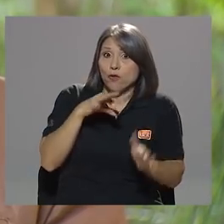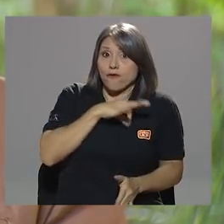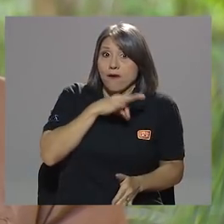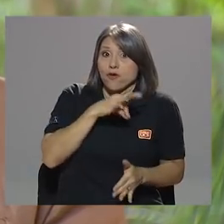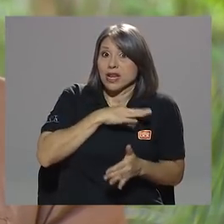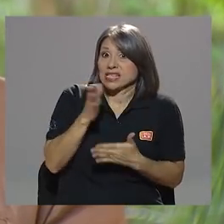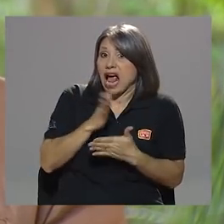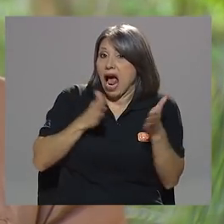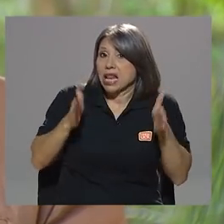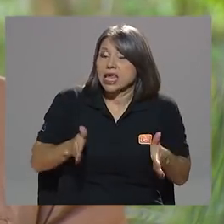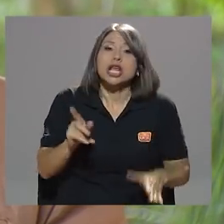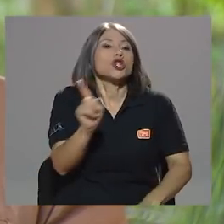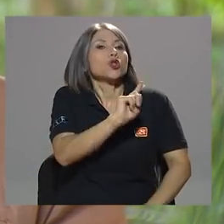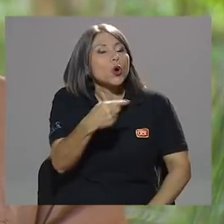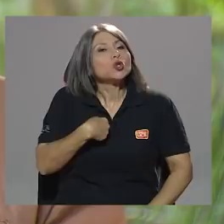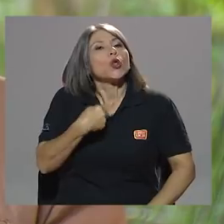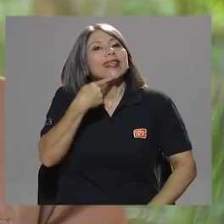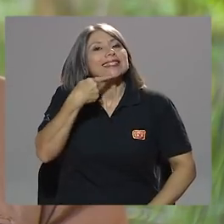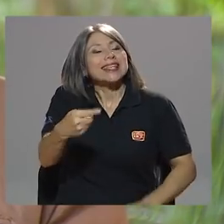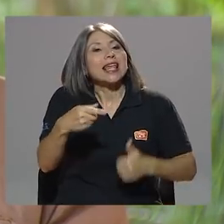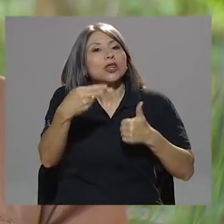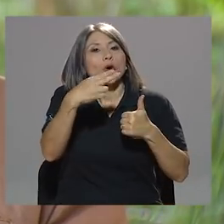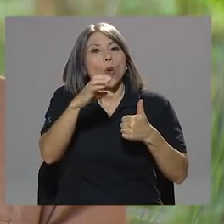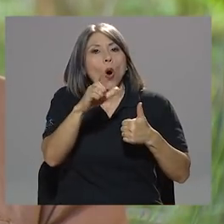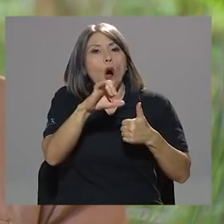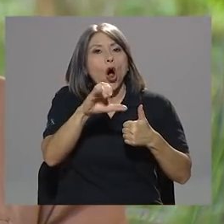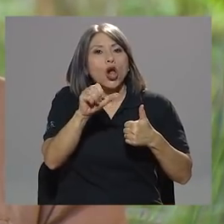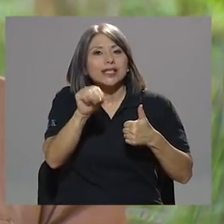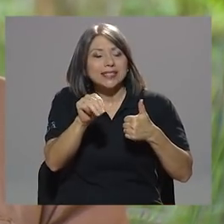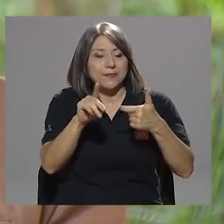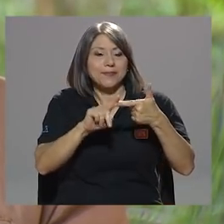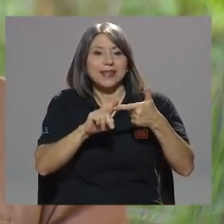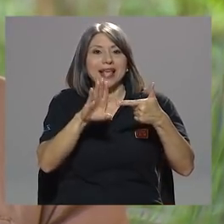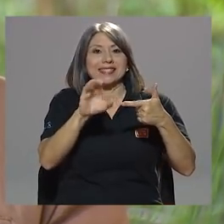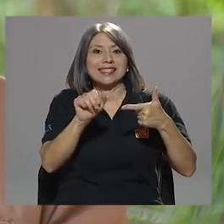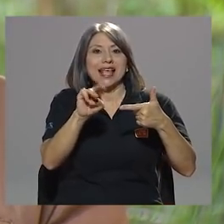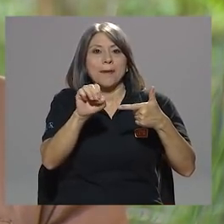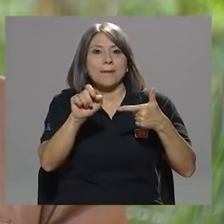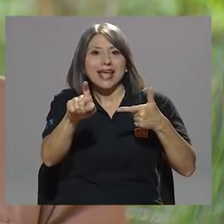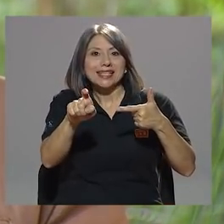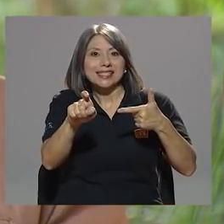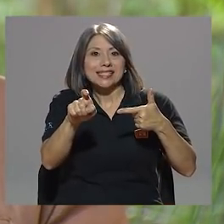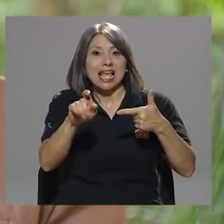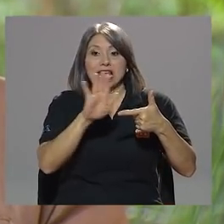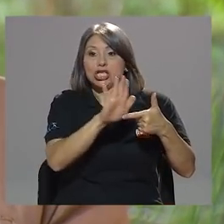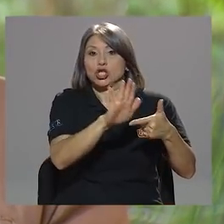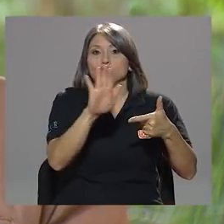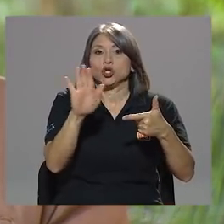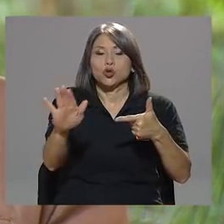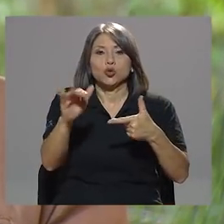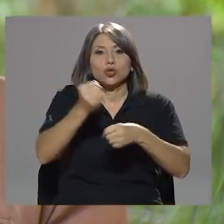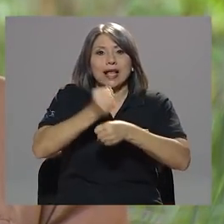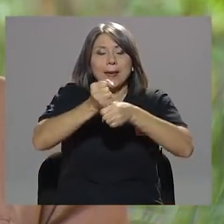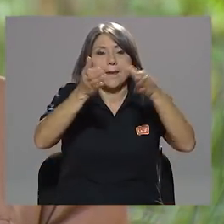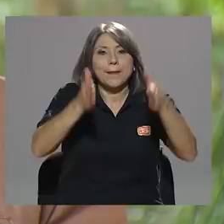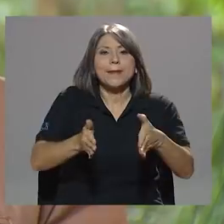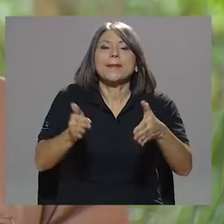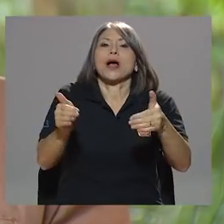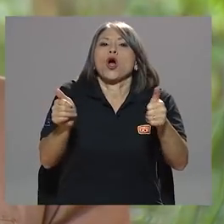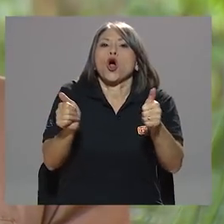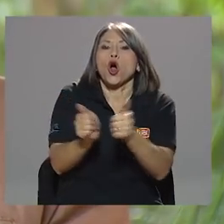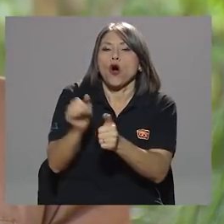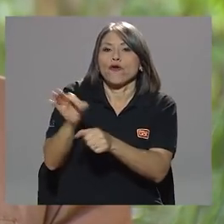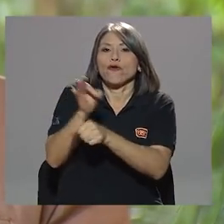diciendo con toda certeza es que Holcín y Cemex y sus empleados conjuntamente con